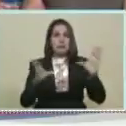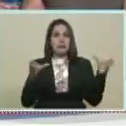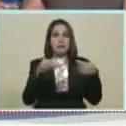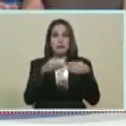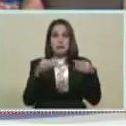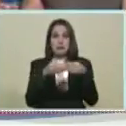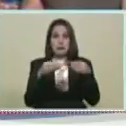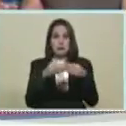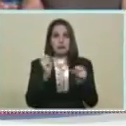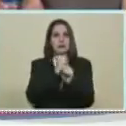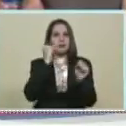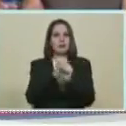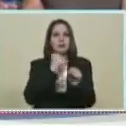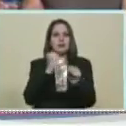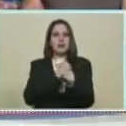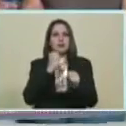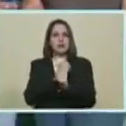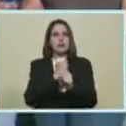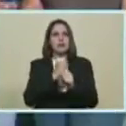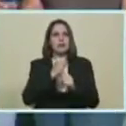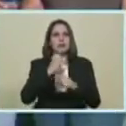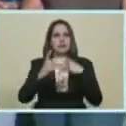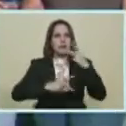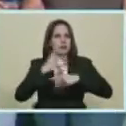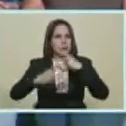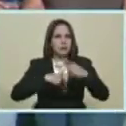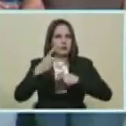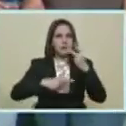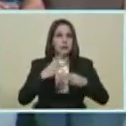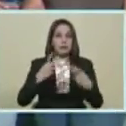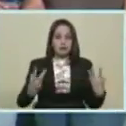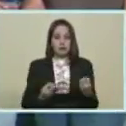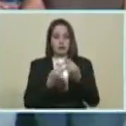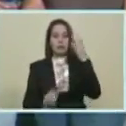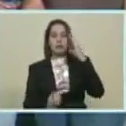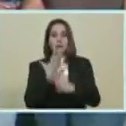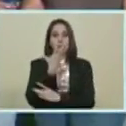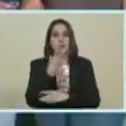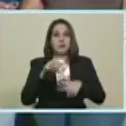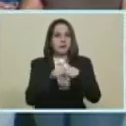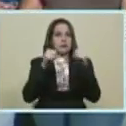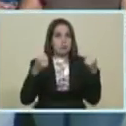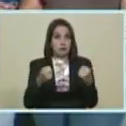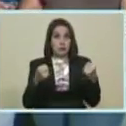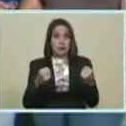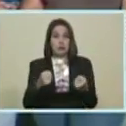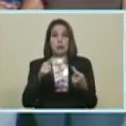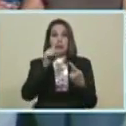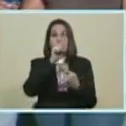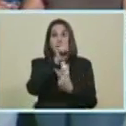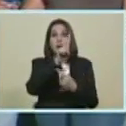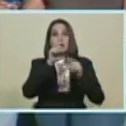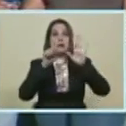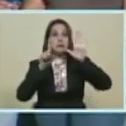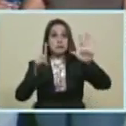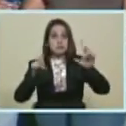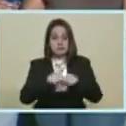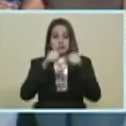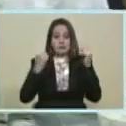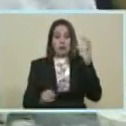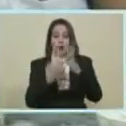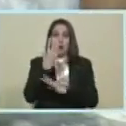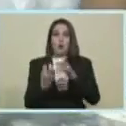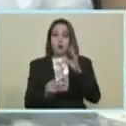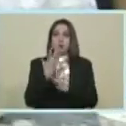trabajo Con esa red Popular De panaderías CLAP Que hemos venido Constituyendo Esta panadería Es la decimosexta Panadería Que nace